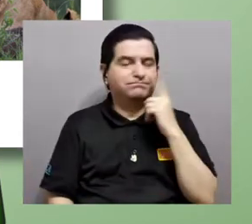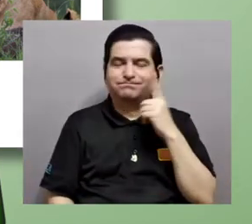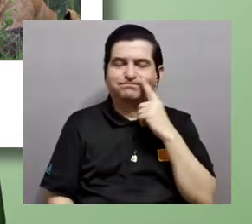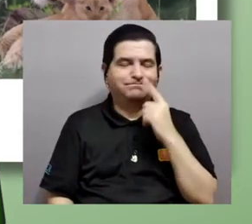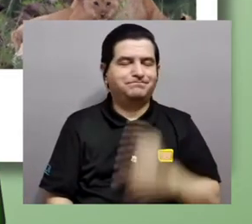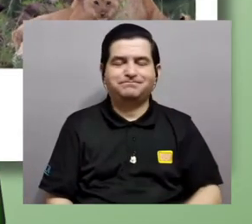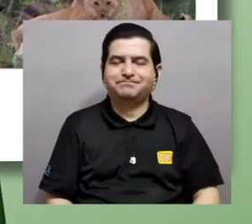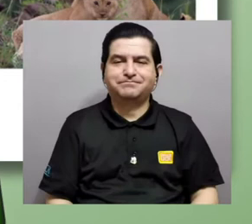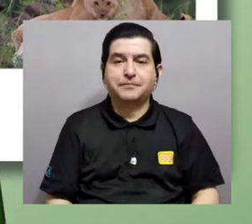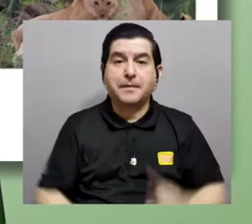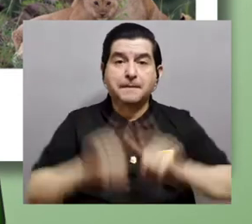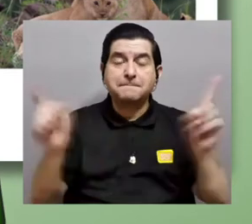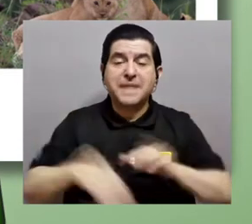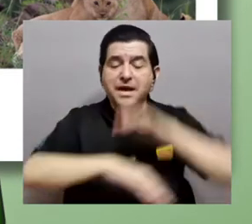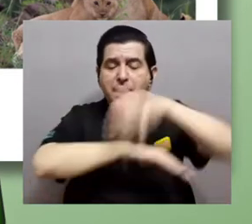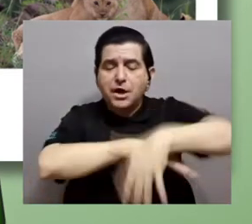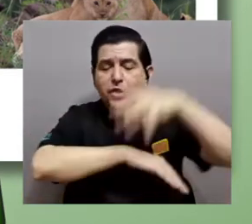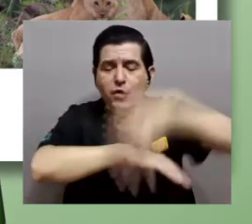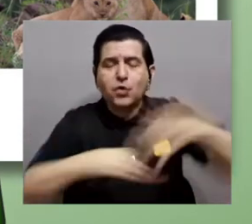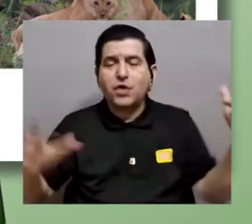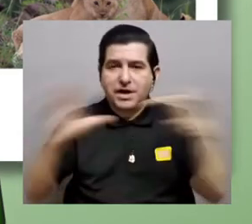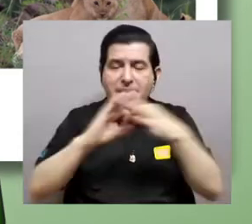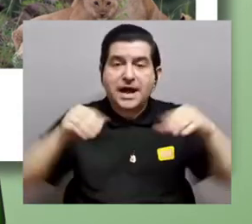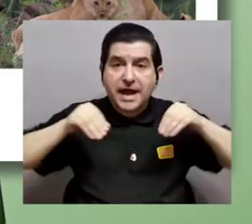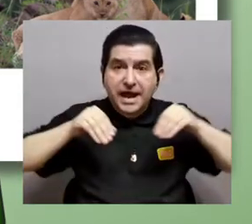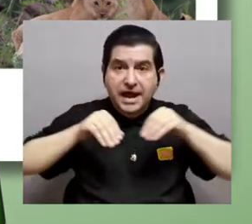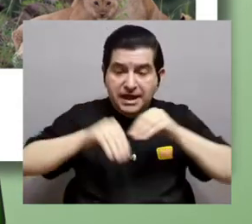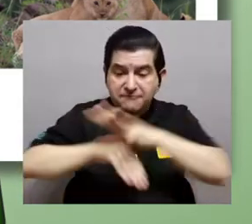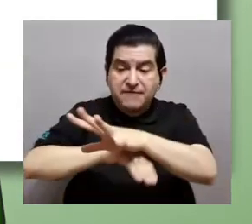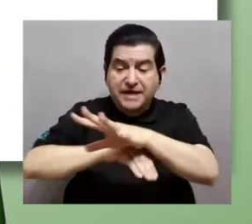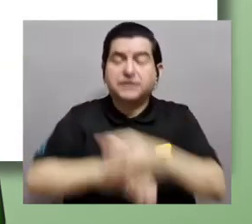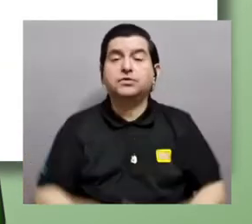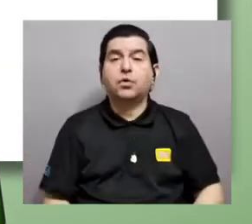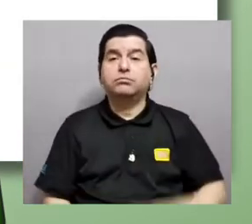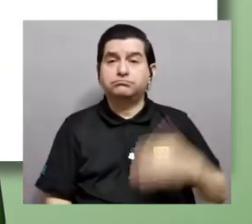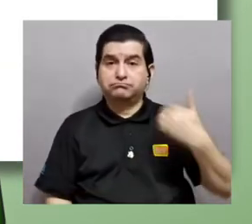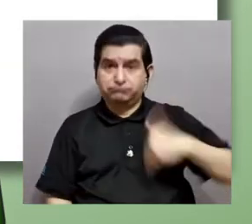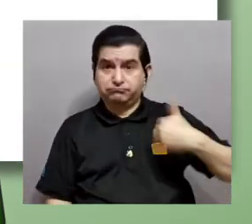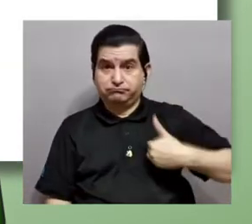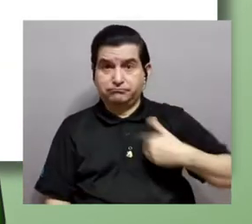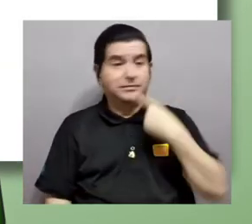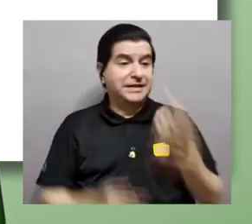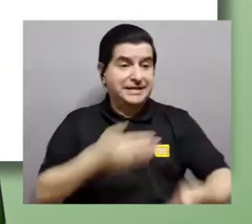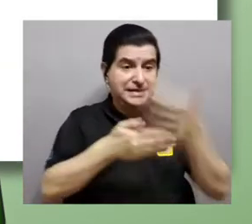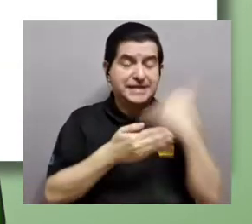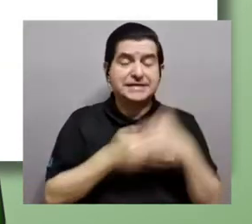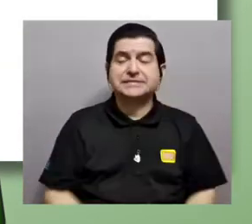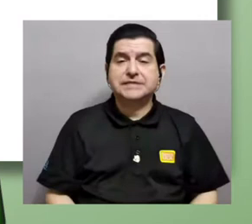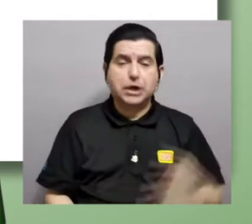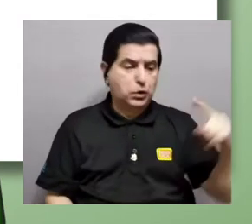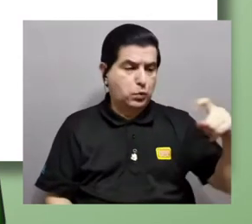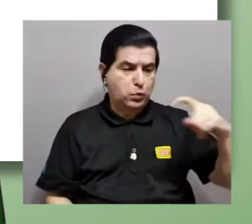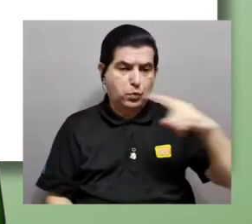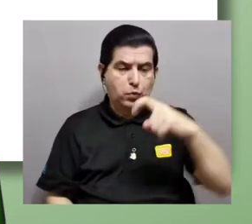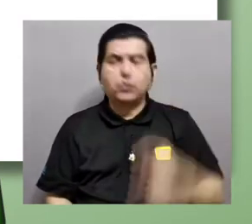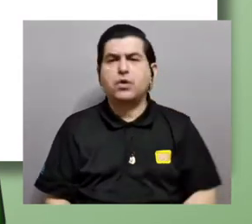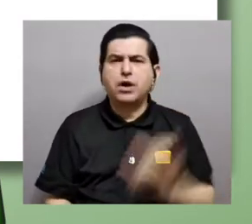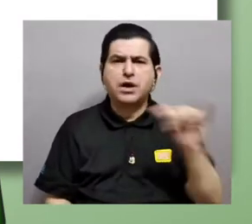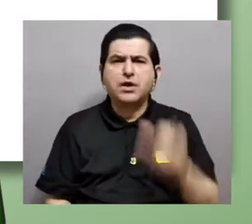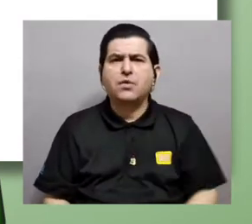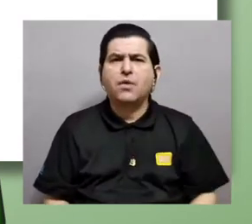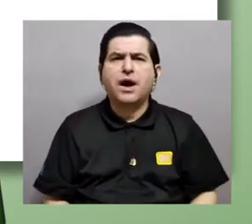Pero la cascada sexual también tiene consecuencias para los machos. Como dijimos, los espermatozoides son gametos